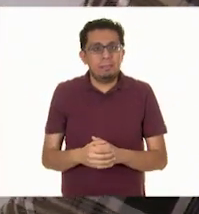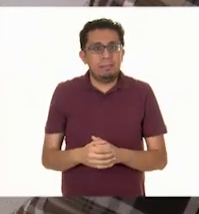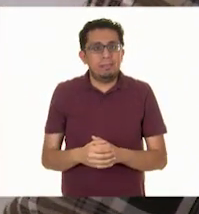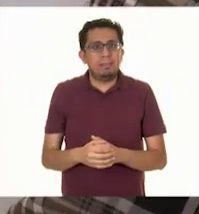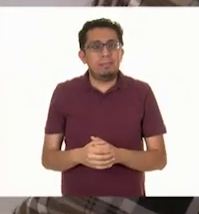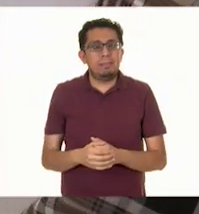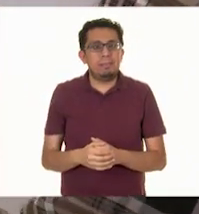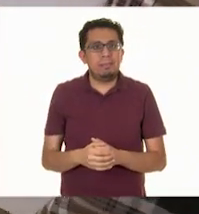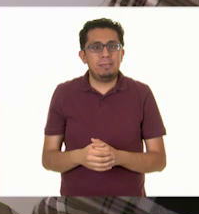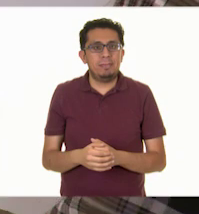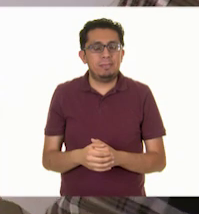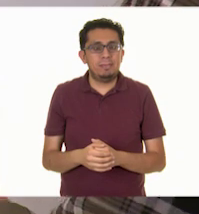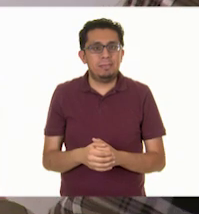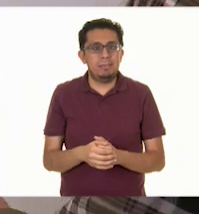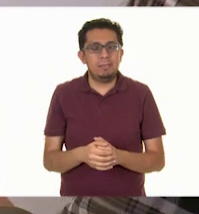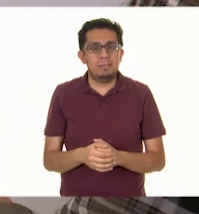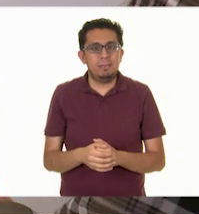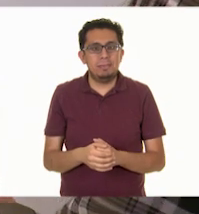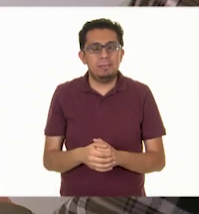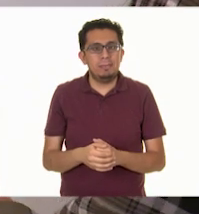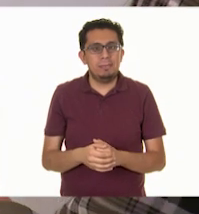De profundidad.